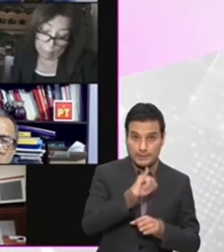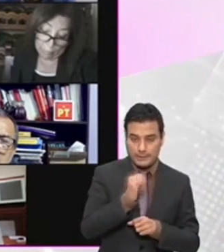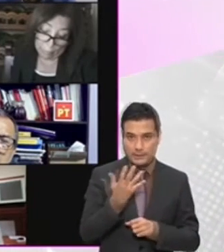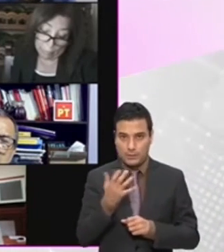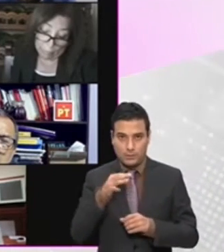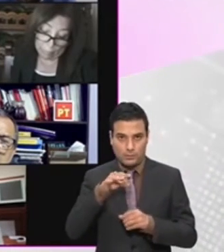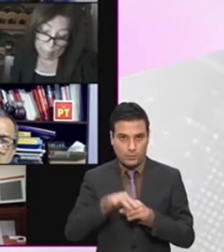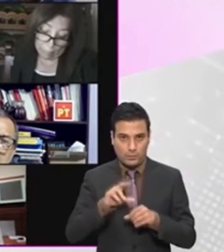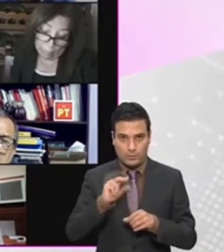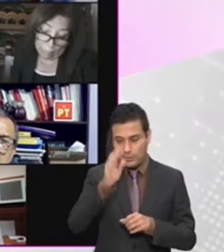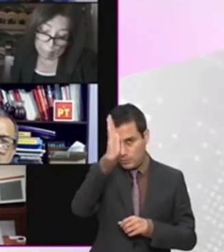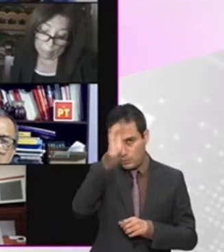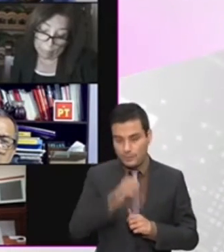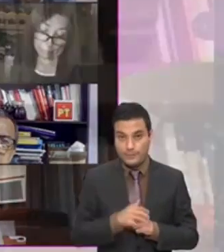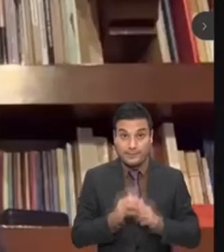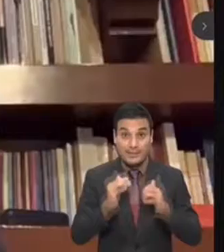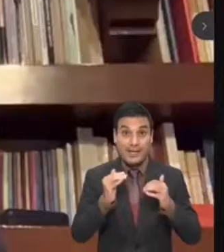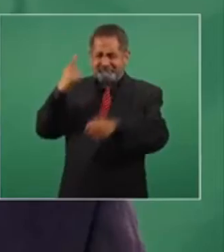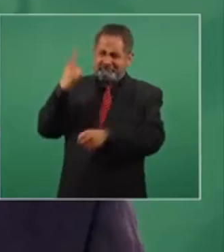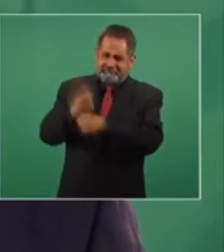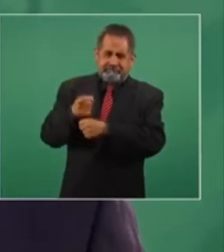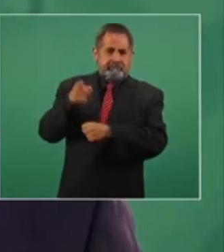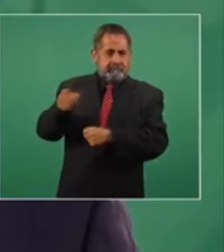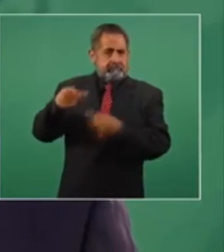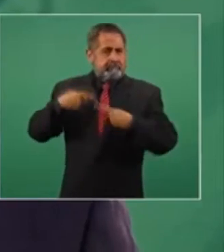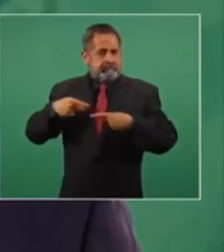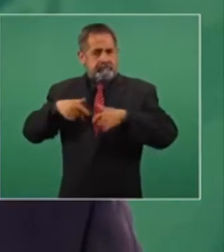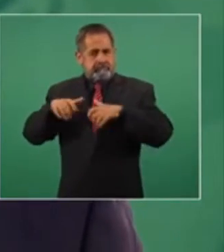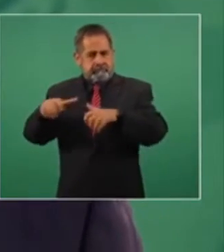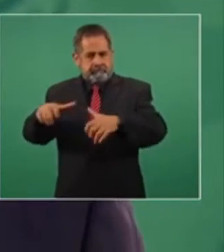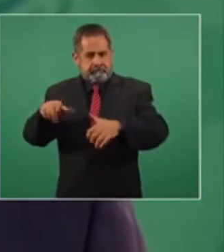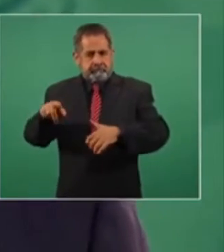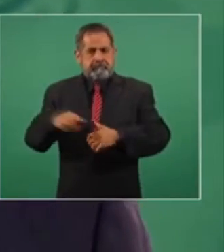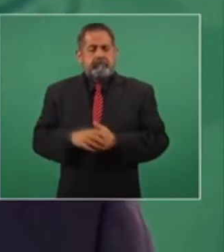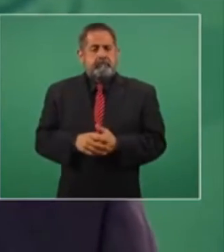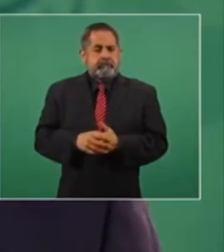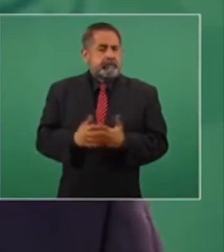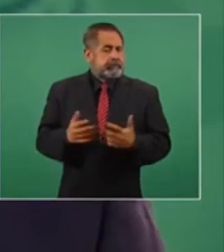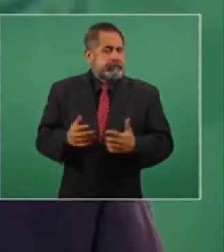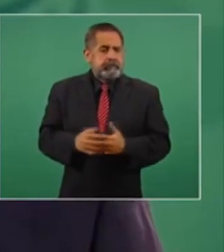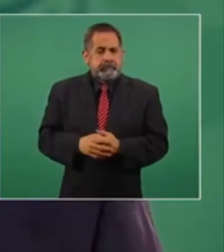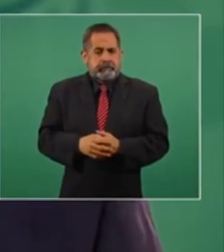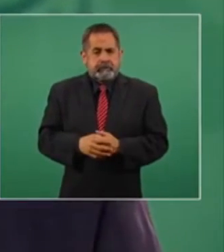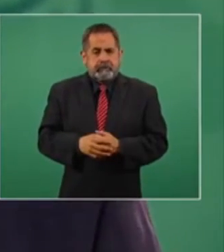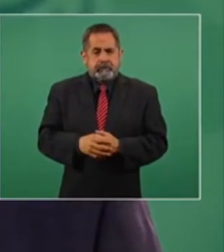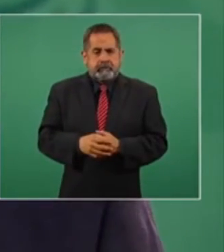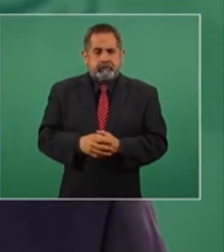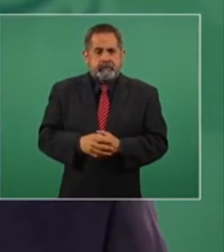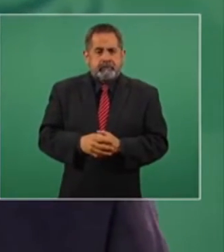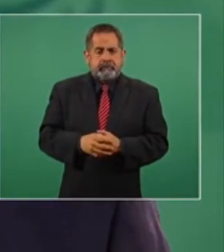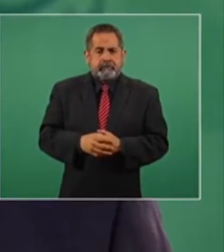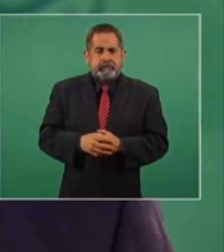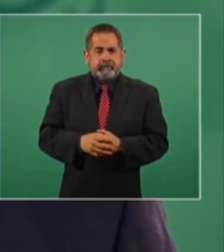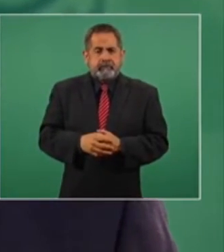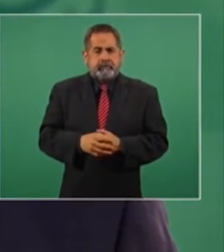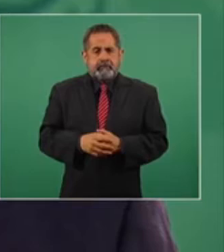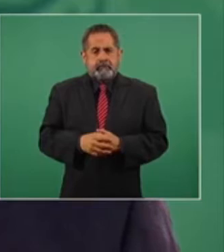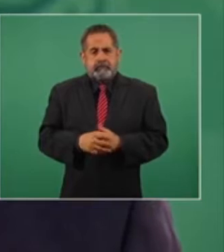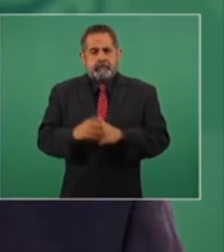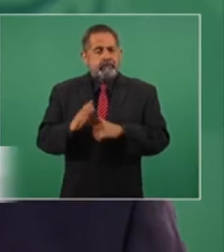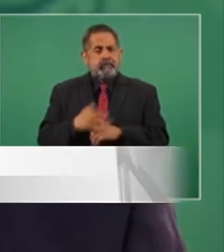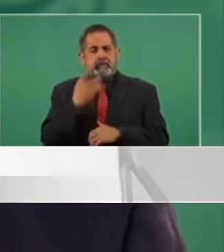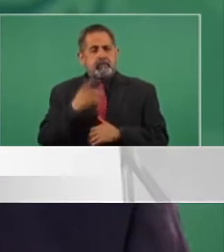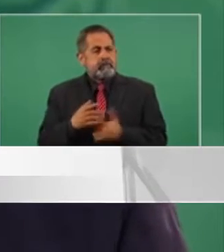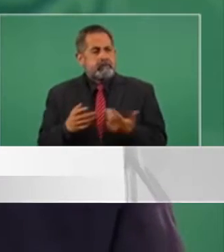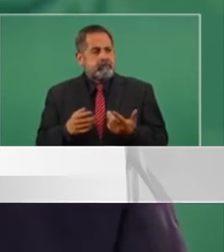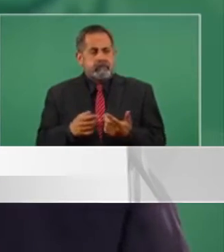entidades decidan sobre los candidatos. ¿Por qué impedir